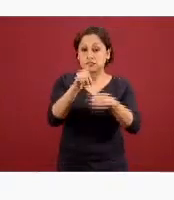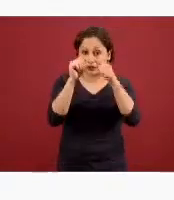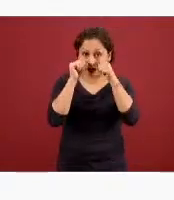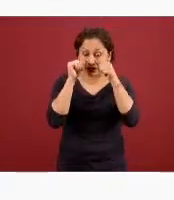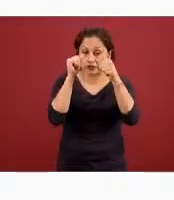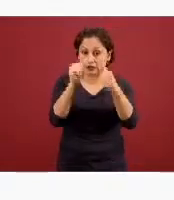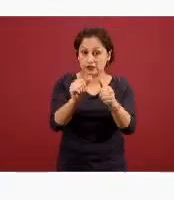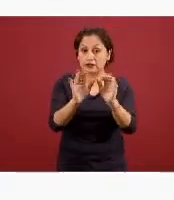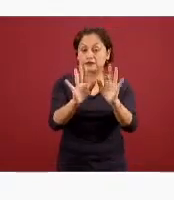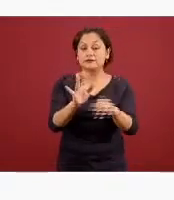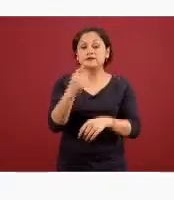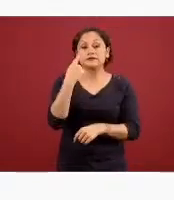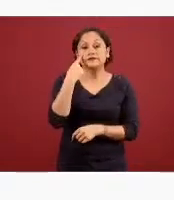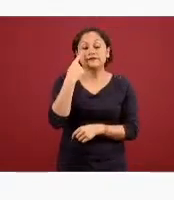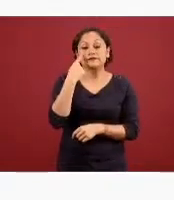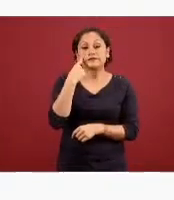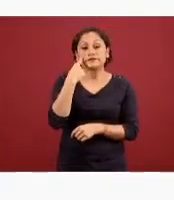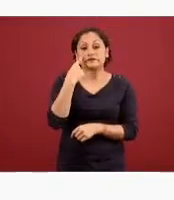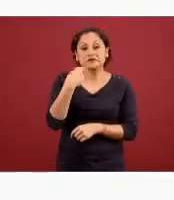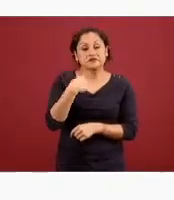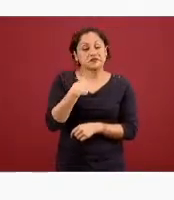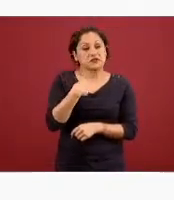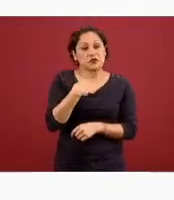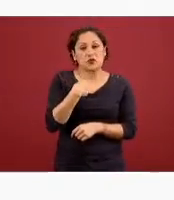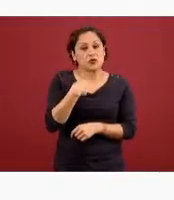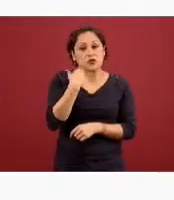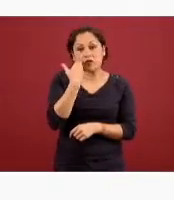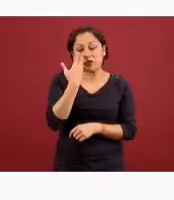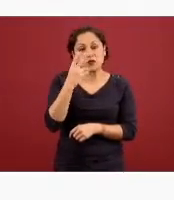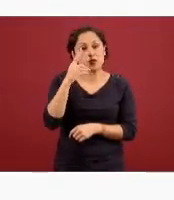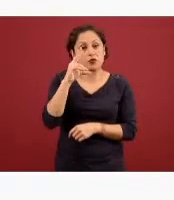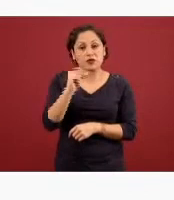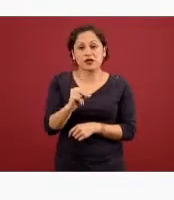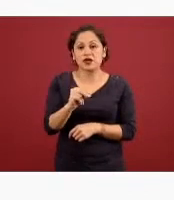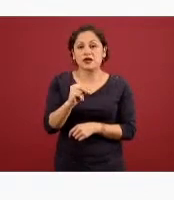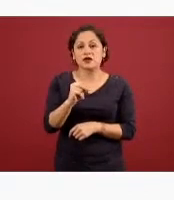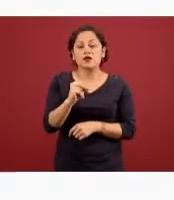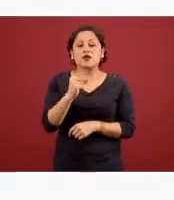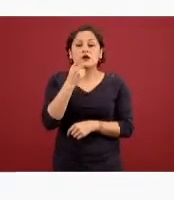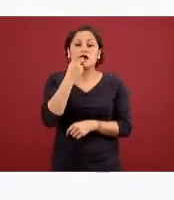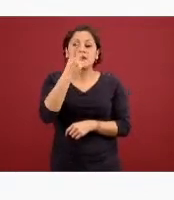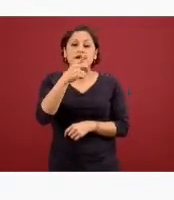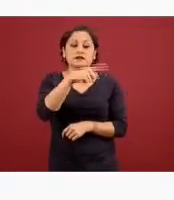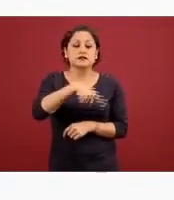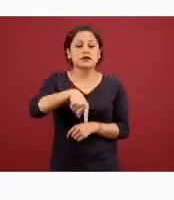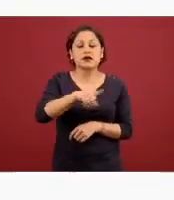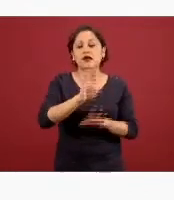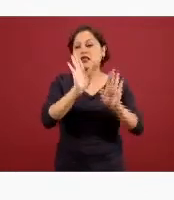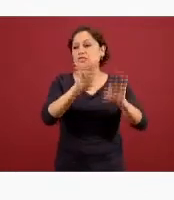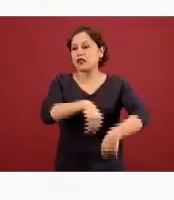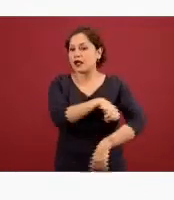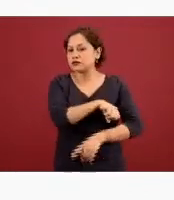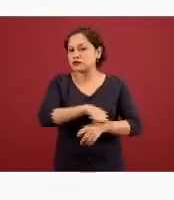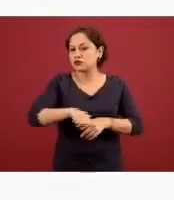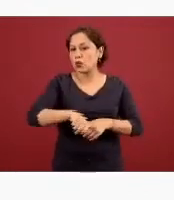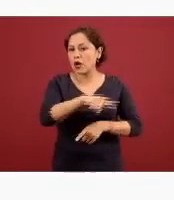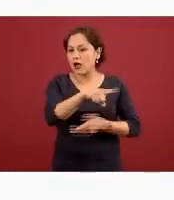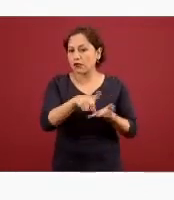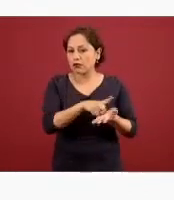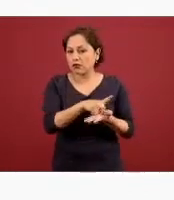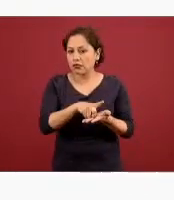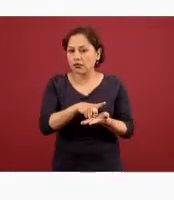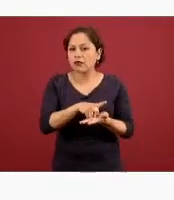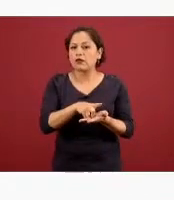tan difícil tan intensa como es el vivir con una dependencia pero compañeros y compañeras que adolecen de esta situación